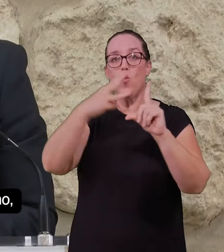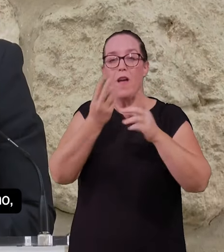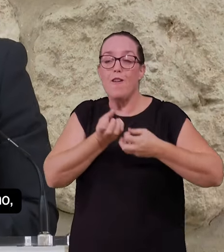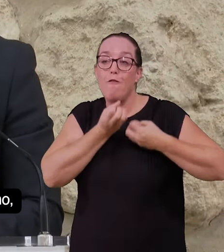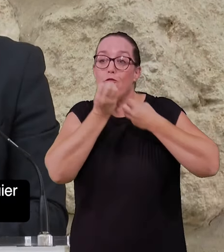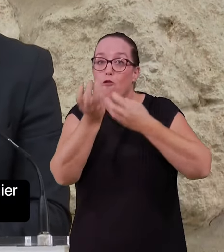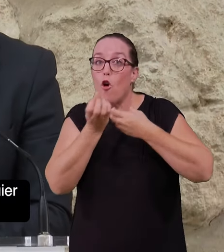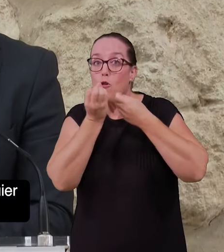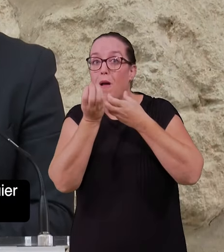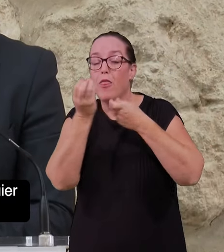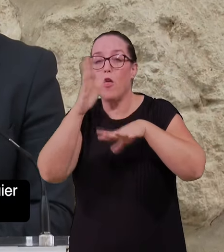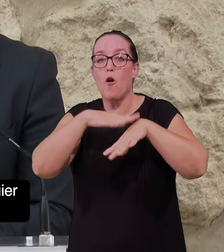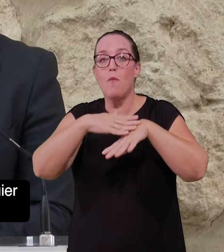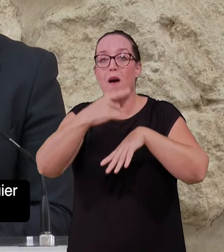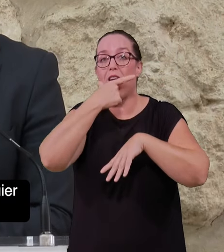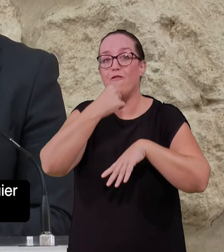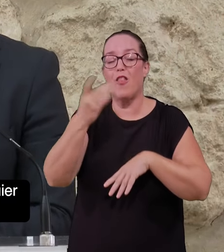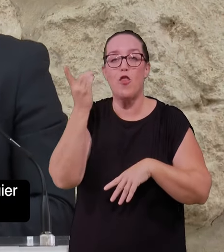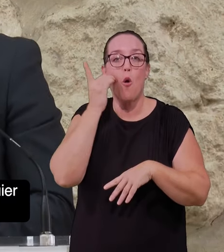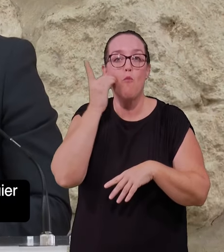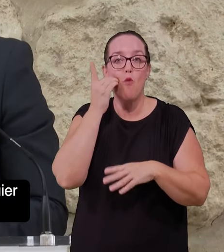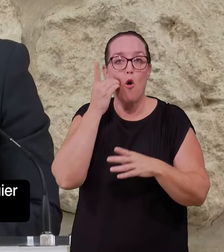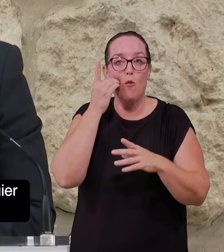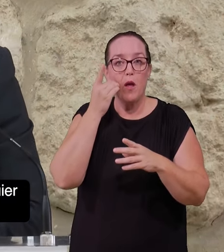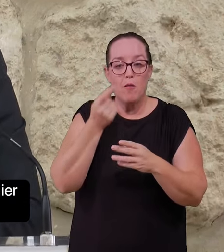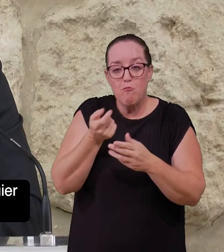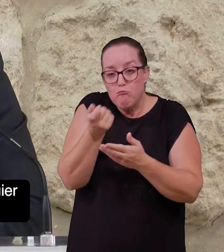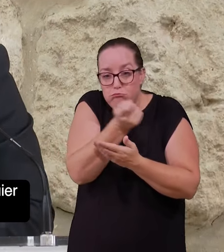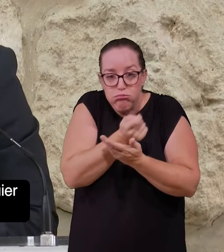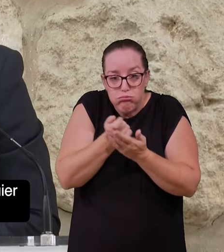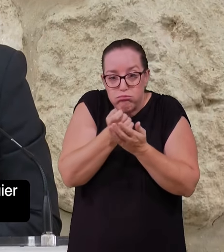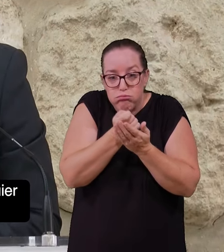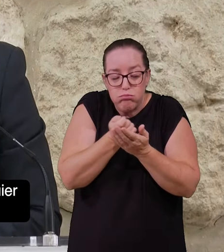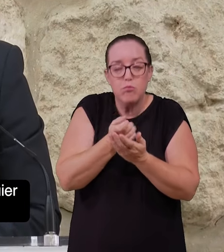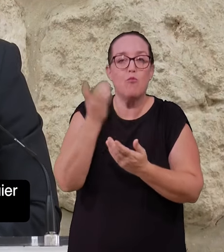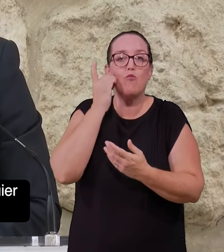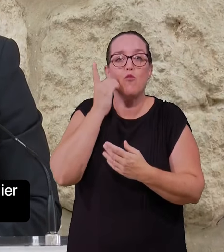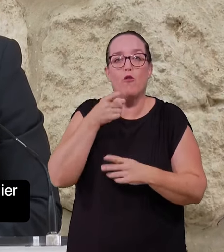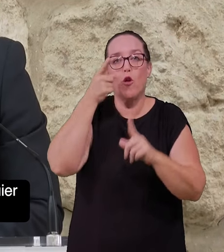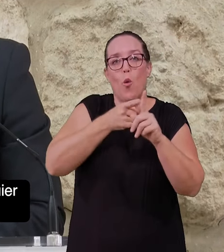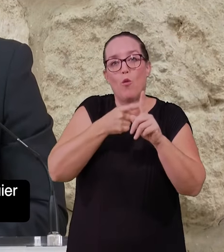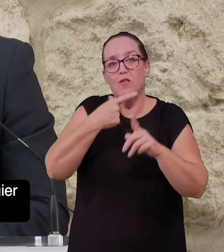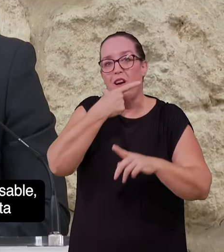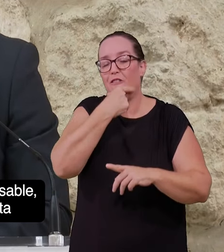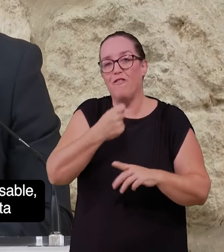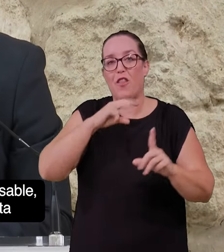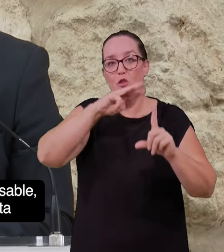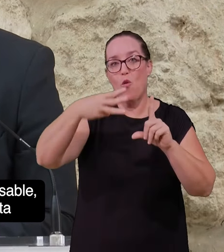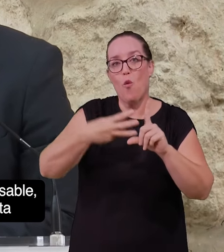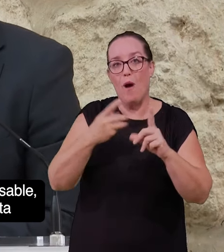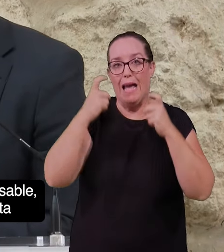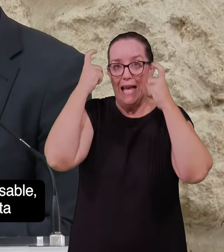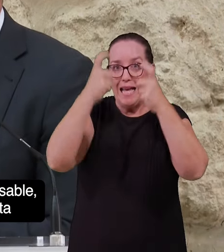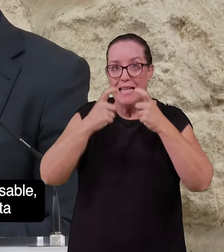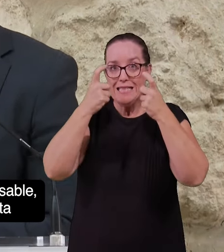en la mano, precisamente a través del móvil, por ejemplo, o cualquier dispositivo electrónico, y ponérselo fácil. Eso es